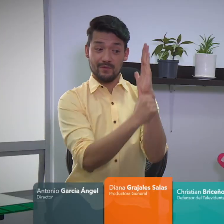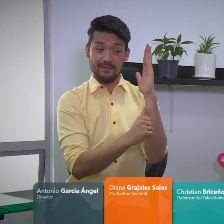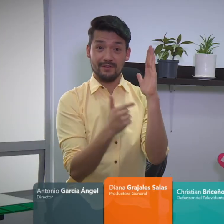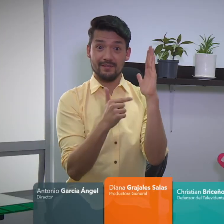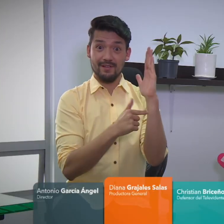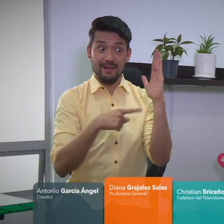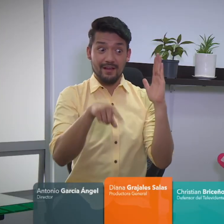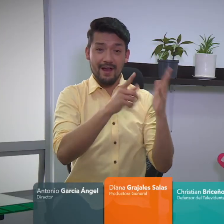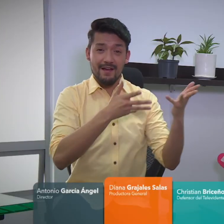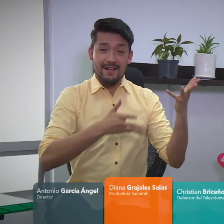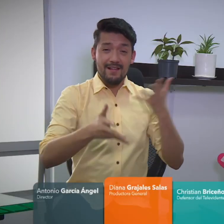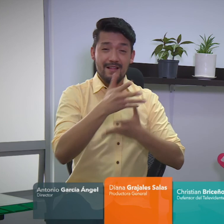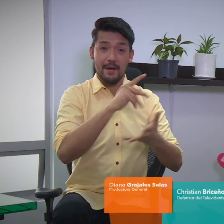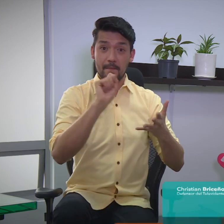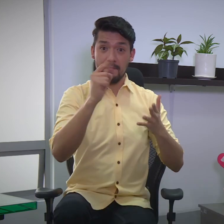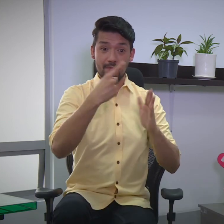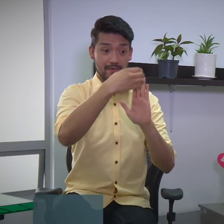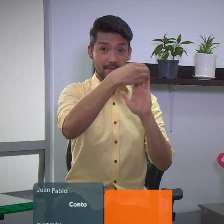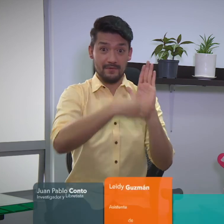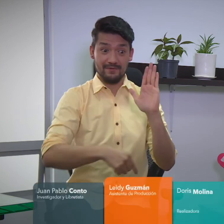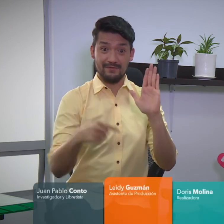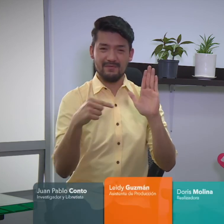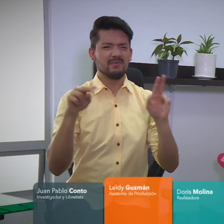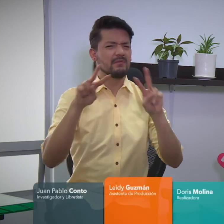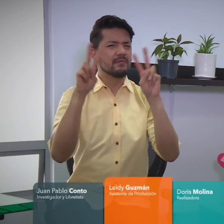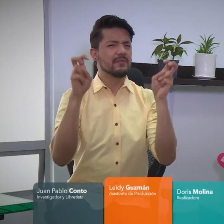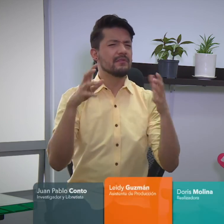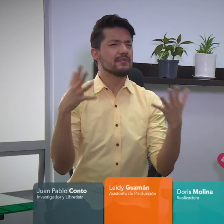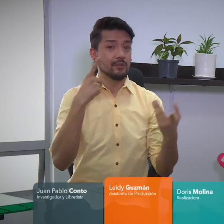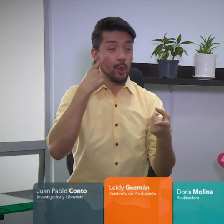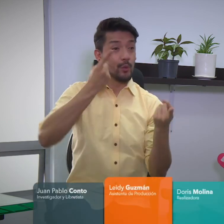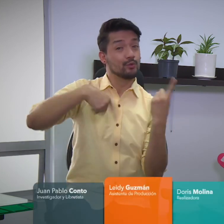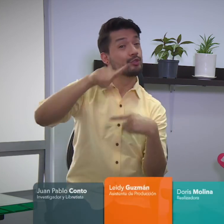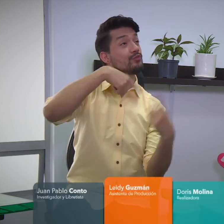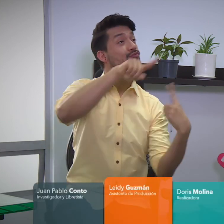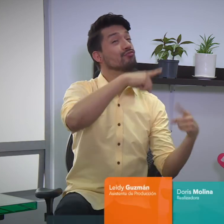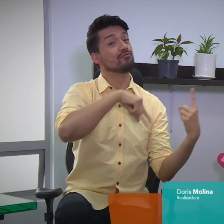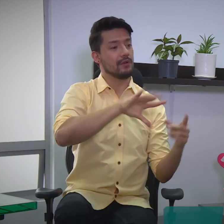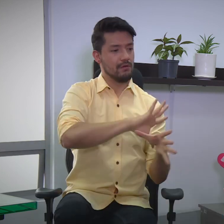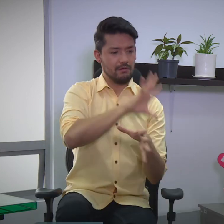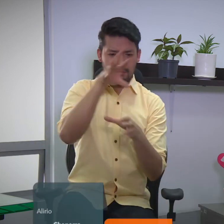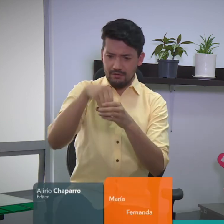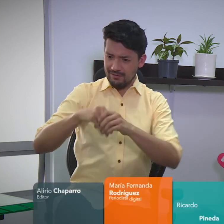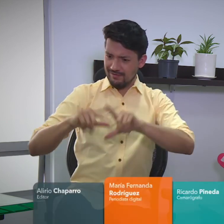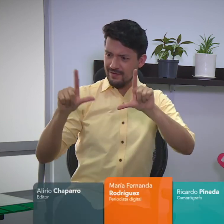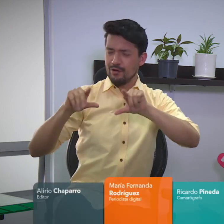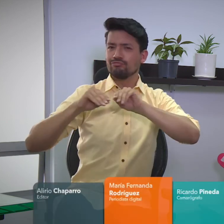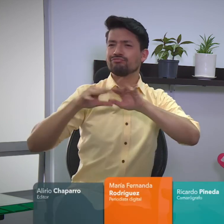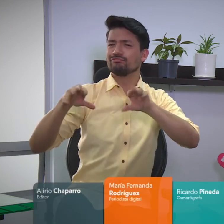Con esto llegamos al final del primer capítulo acerca de la aventura y la televisión.